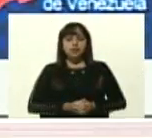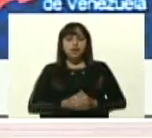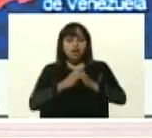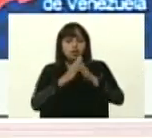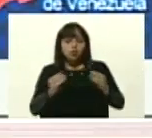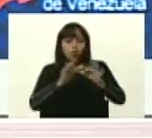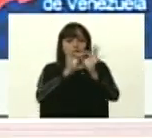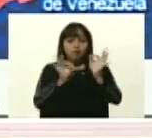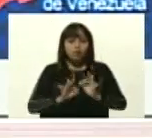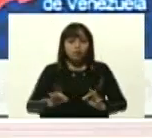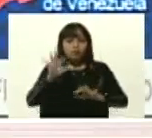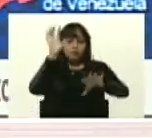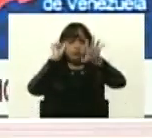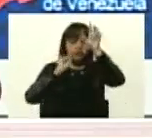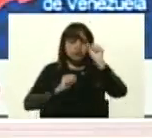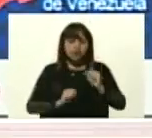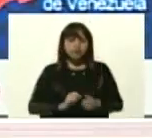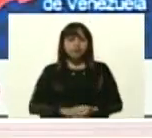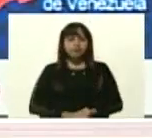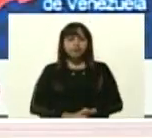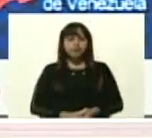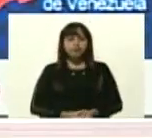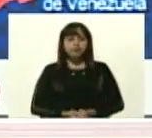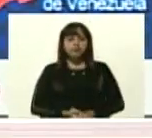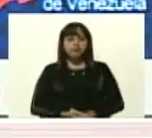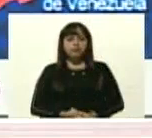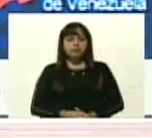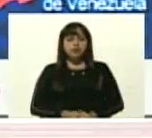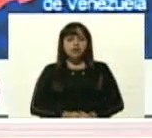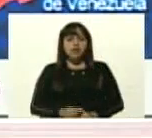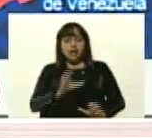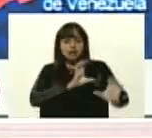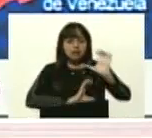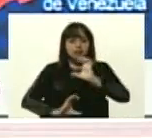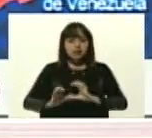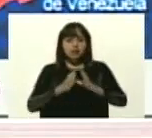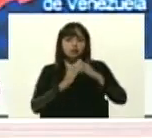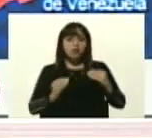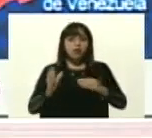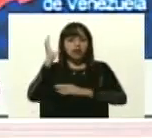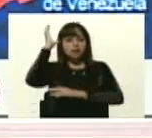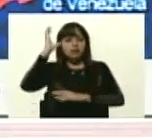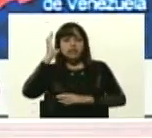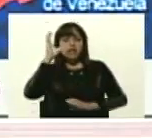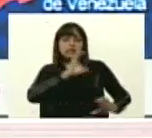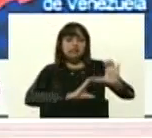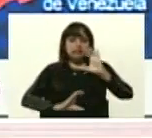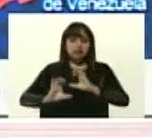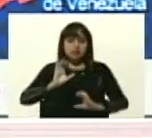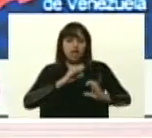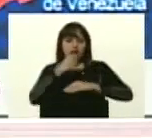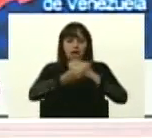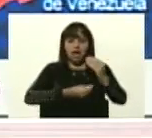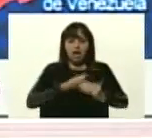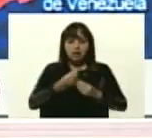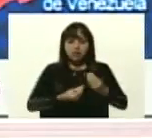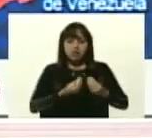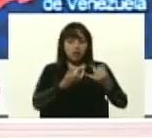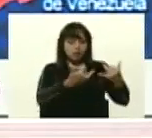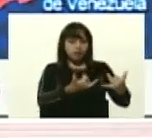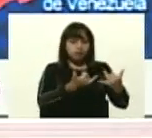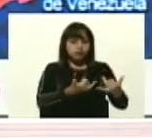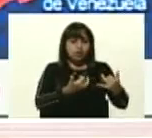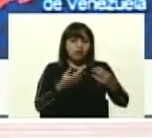ramas del conocimiento, ciencia en toda su capacidad de ciencia aplicada para